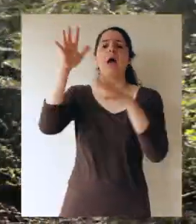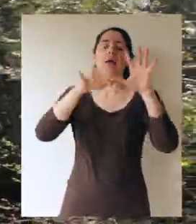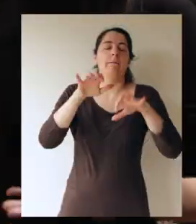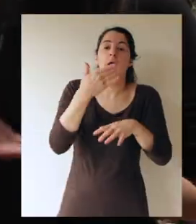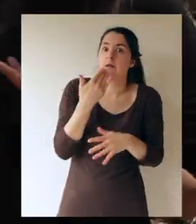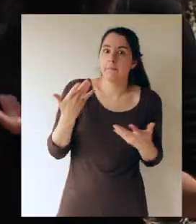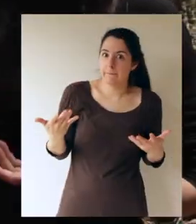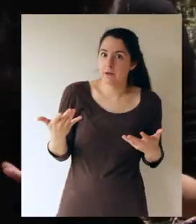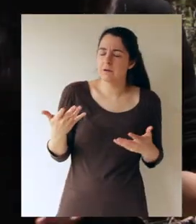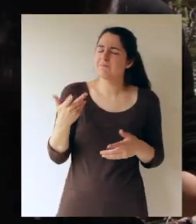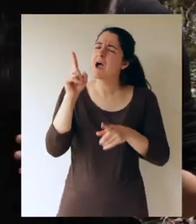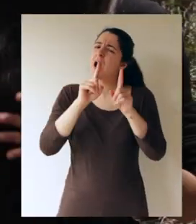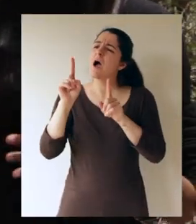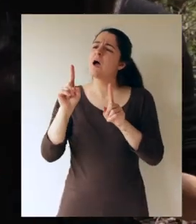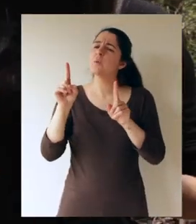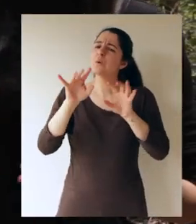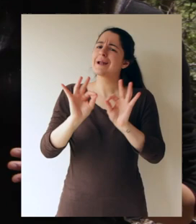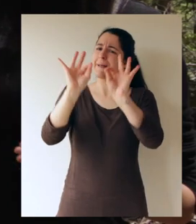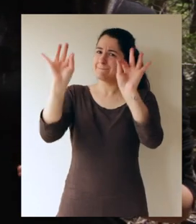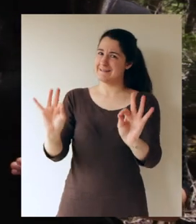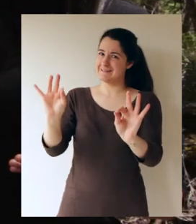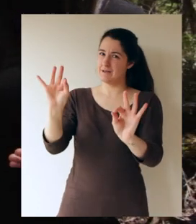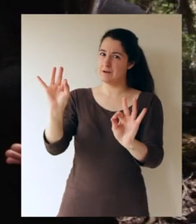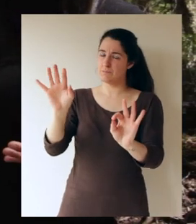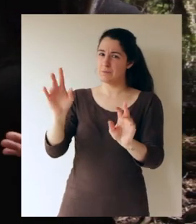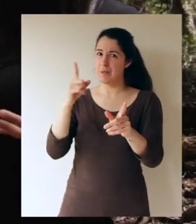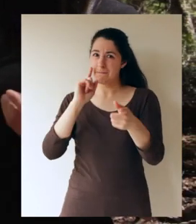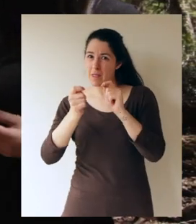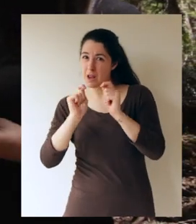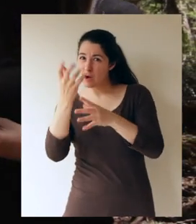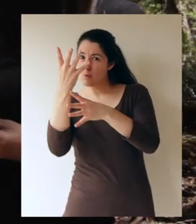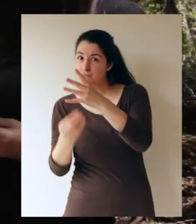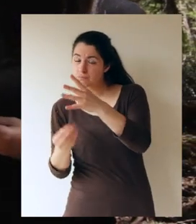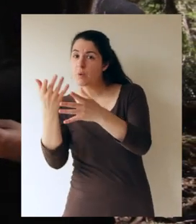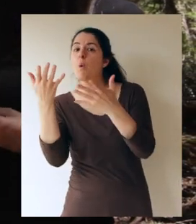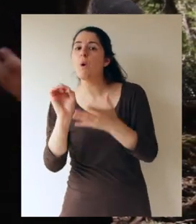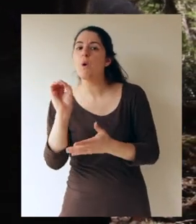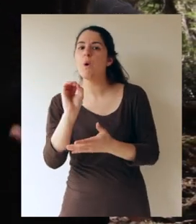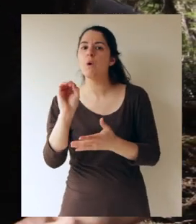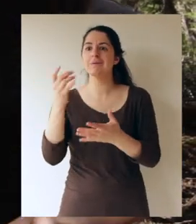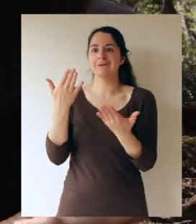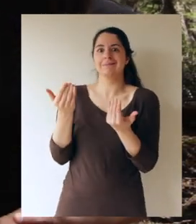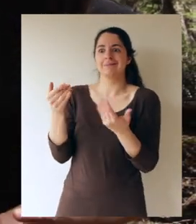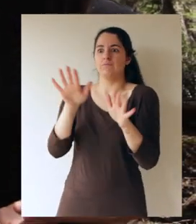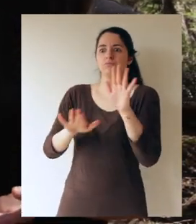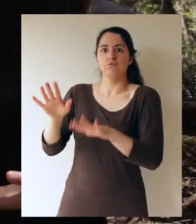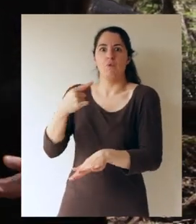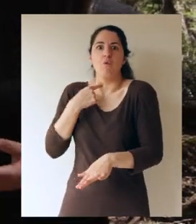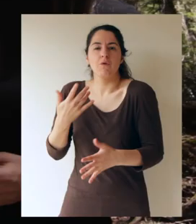animales, ¿hay alguna especie que se encuentra en peligro de extinción o en peligro de conservación?